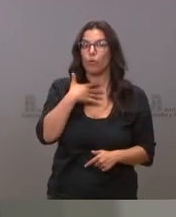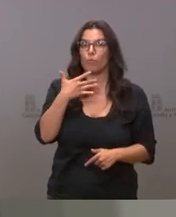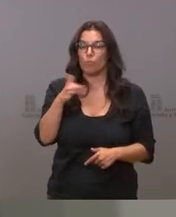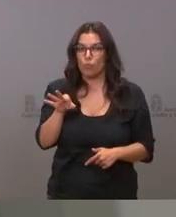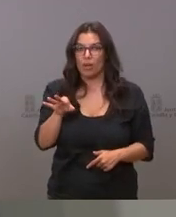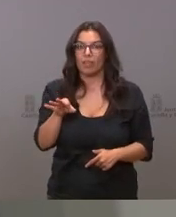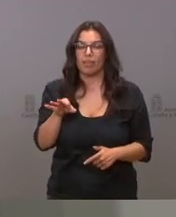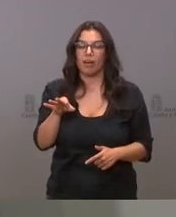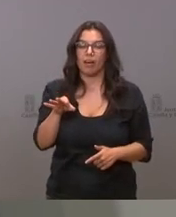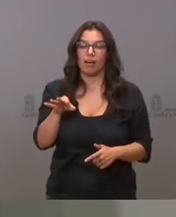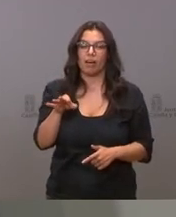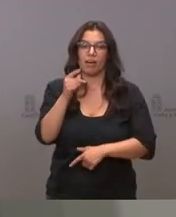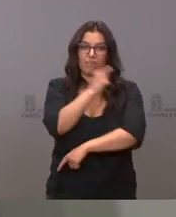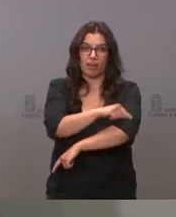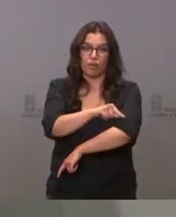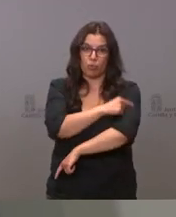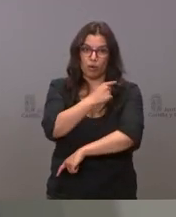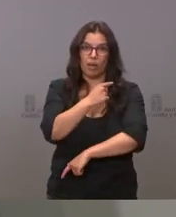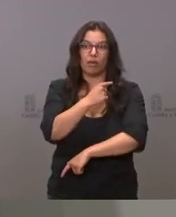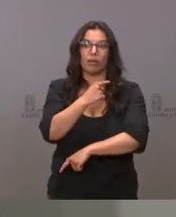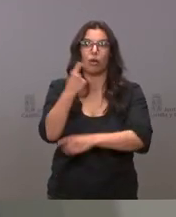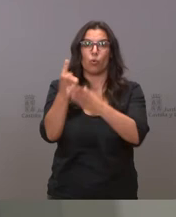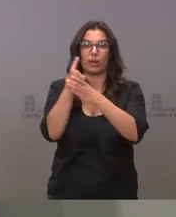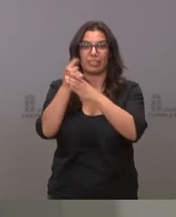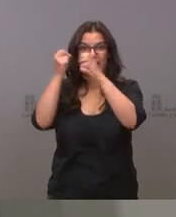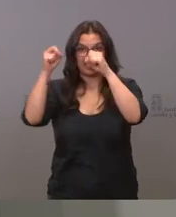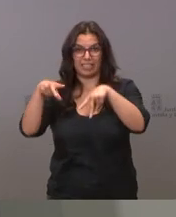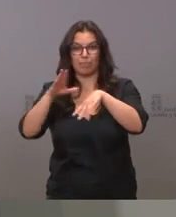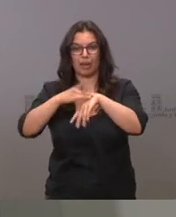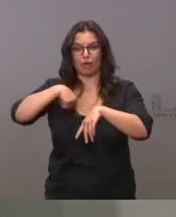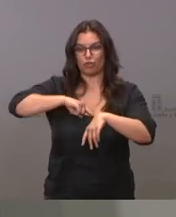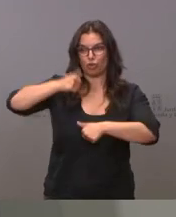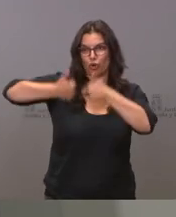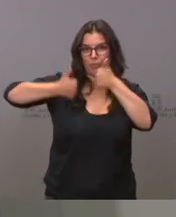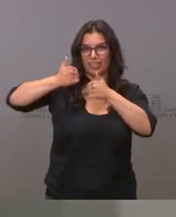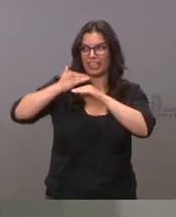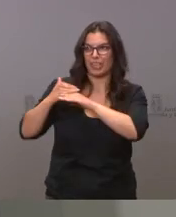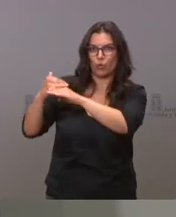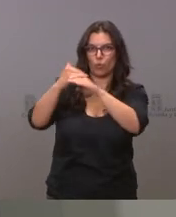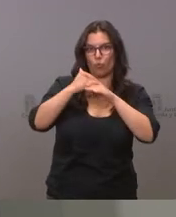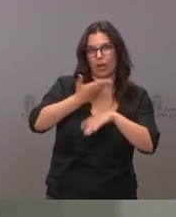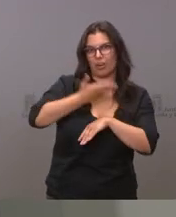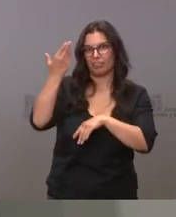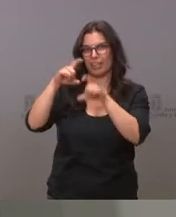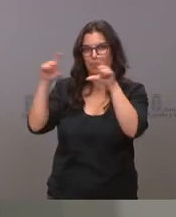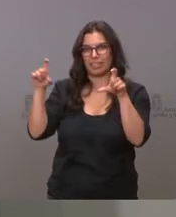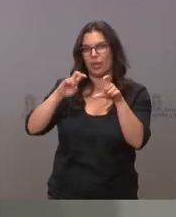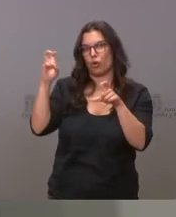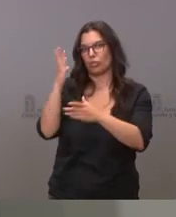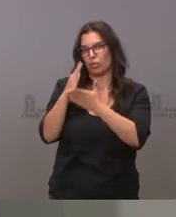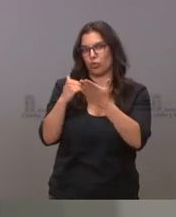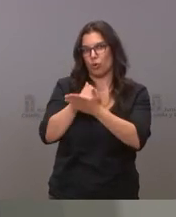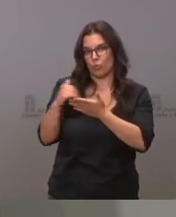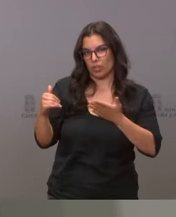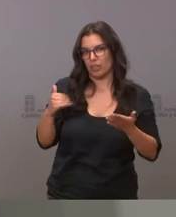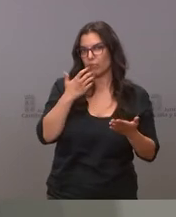sin tener que estar en cuarentena para que podamos competir en situación de igualdad con otras empresas de otras comunidades que están en esta